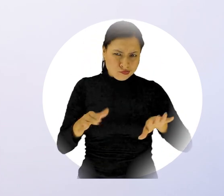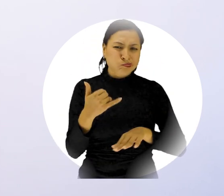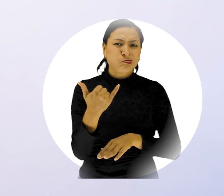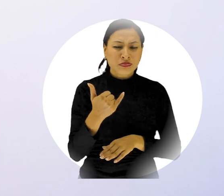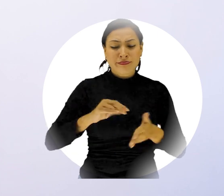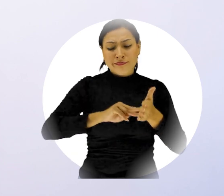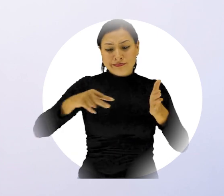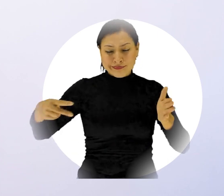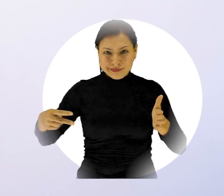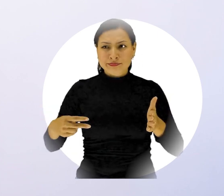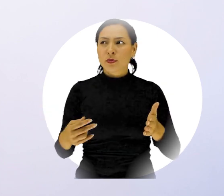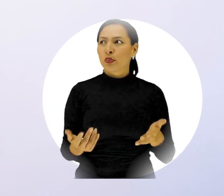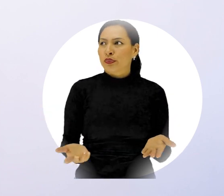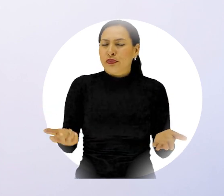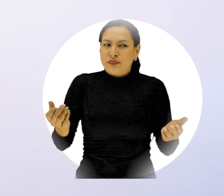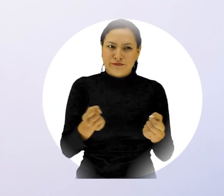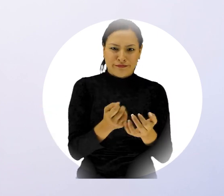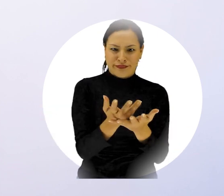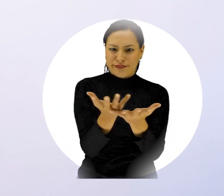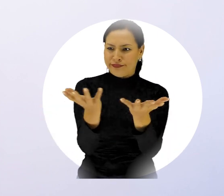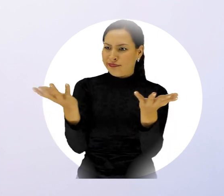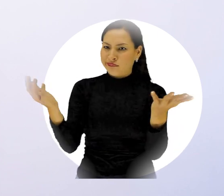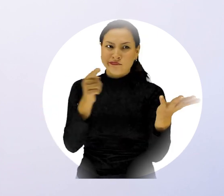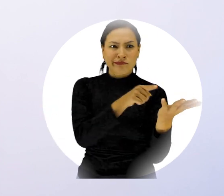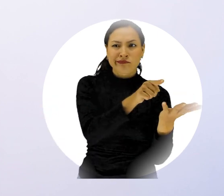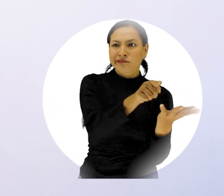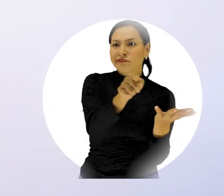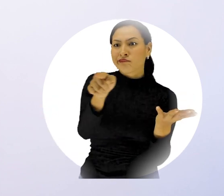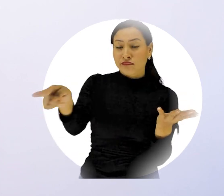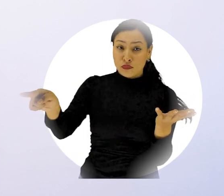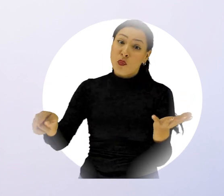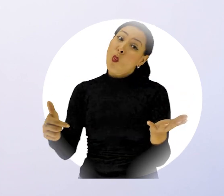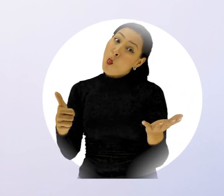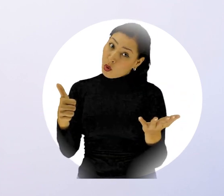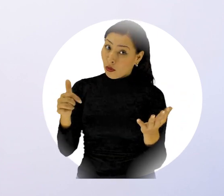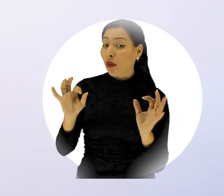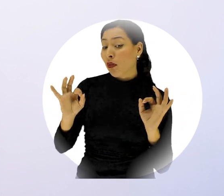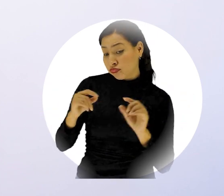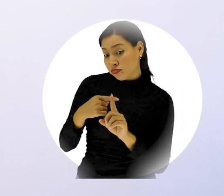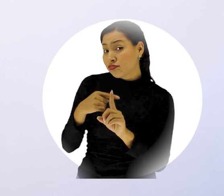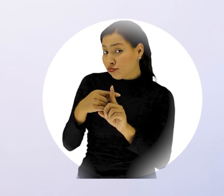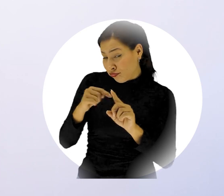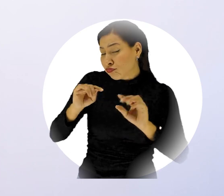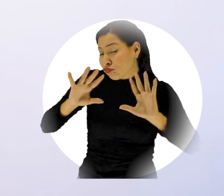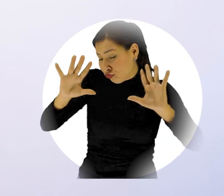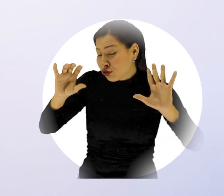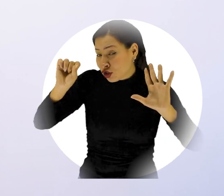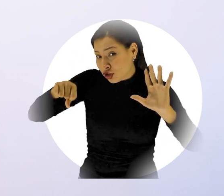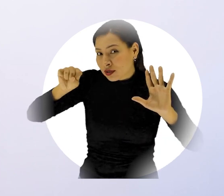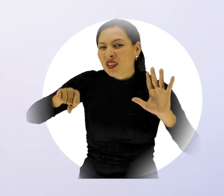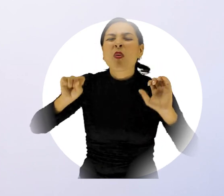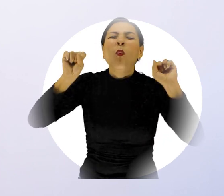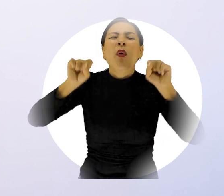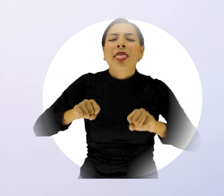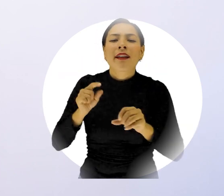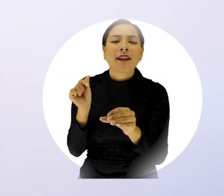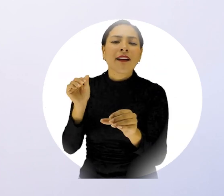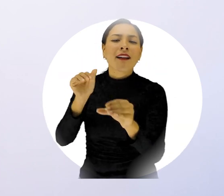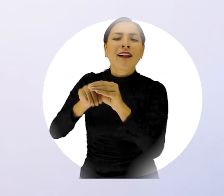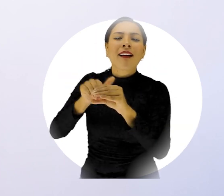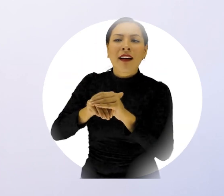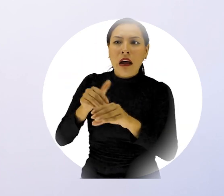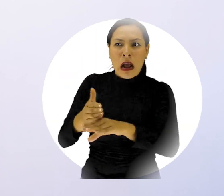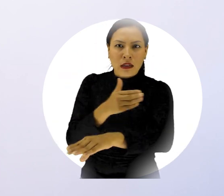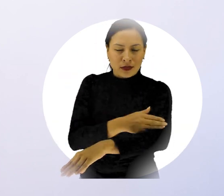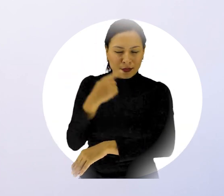tecnología y todos los talentos puestos en marcha ha logrado cosas muy positivas. Una de esas es el hecho de poder invertir en acciones que